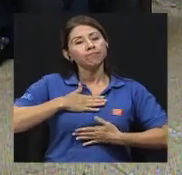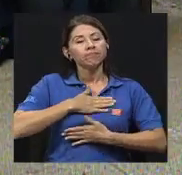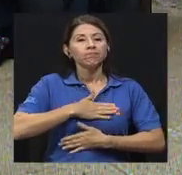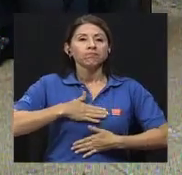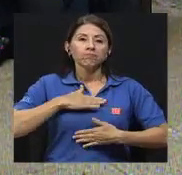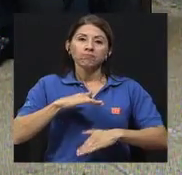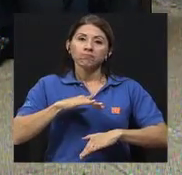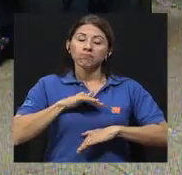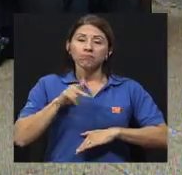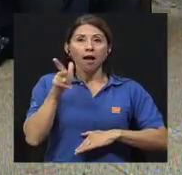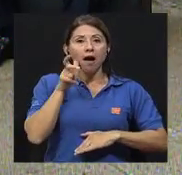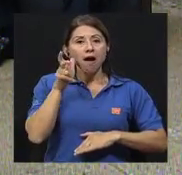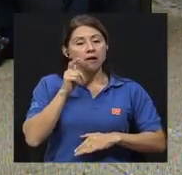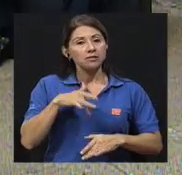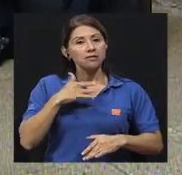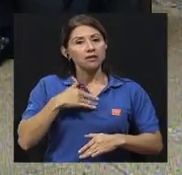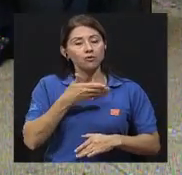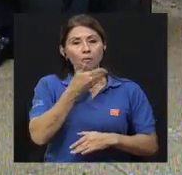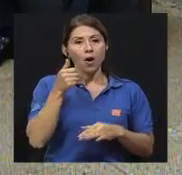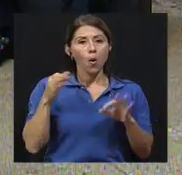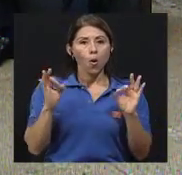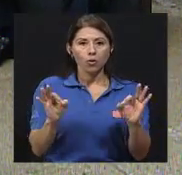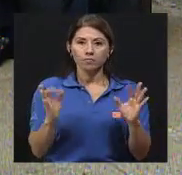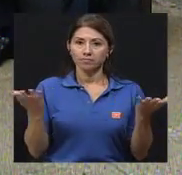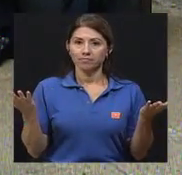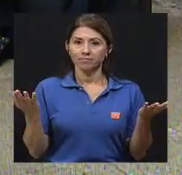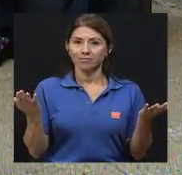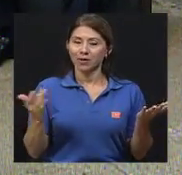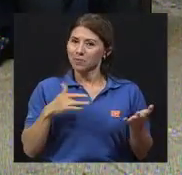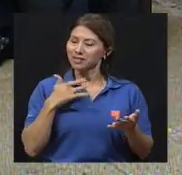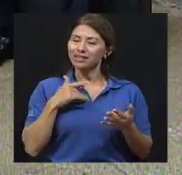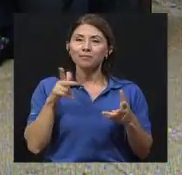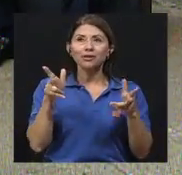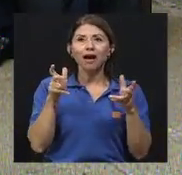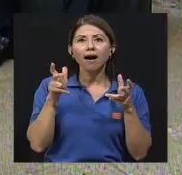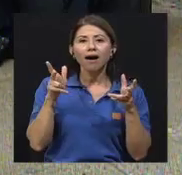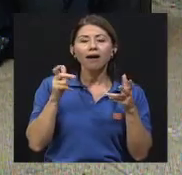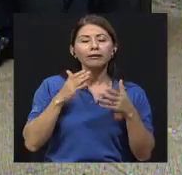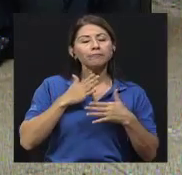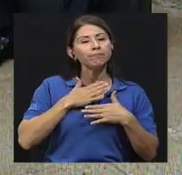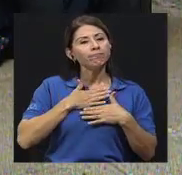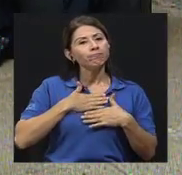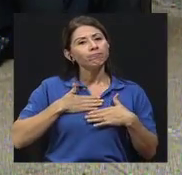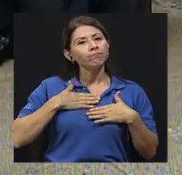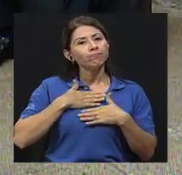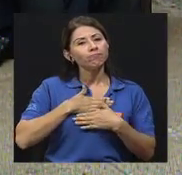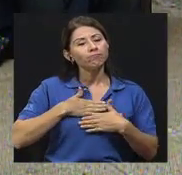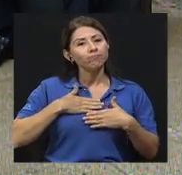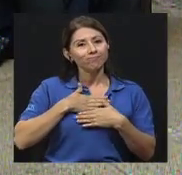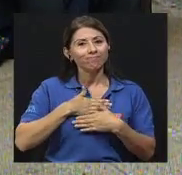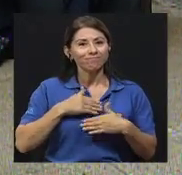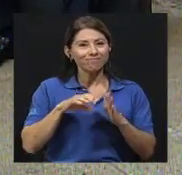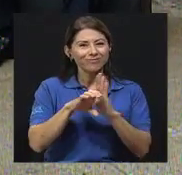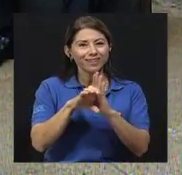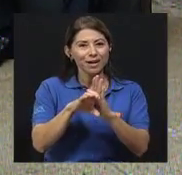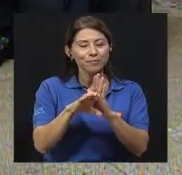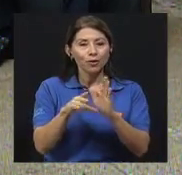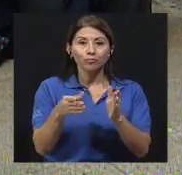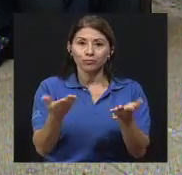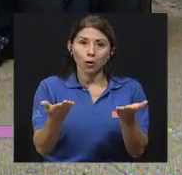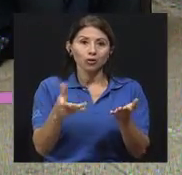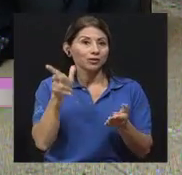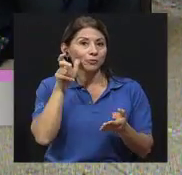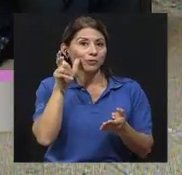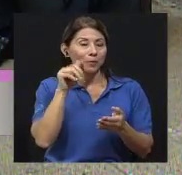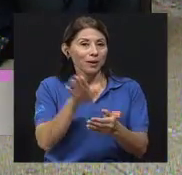sentirnos mejor, ¿verdad? El efecto, digamos, de placer que nos genera el escuchar nuestra música favorita, por ejemplo,